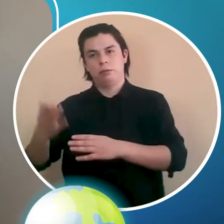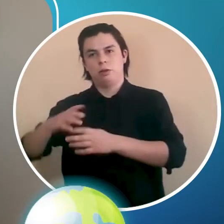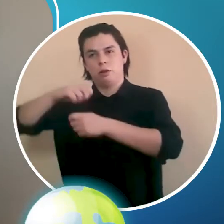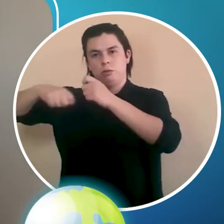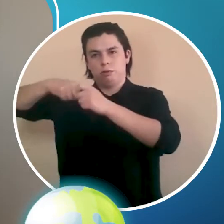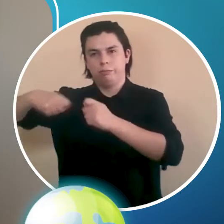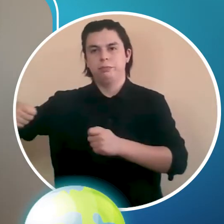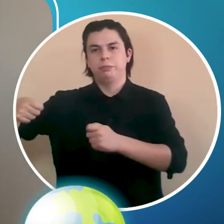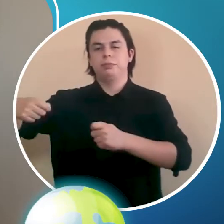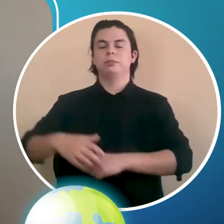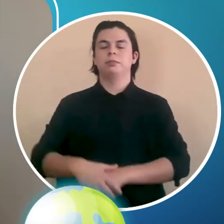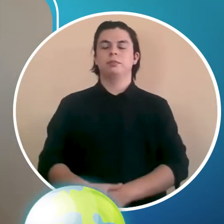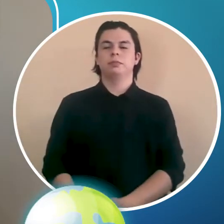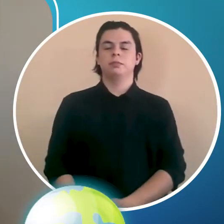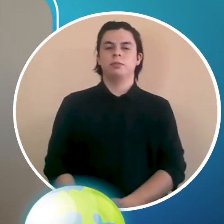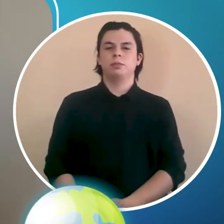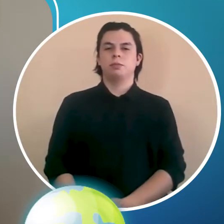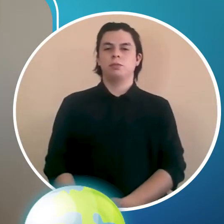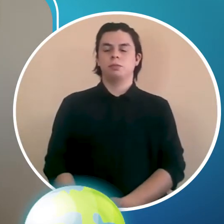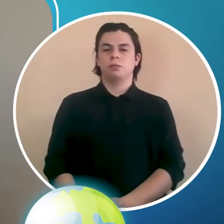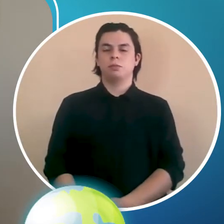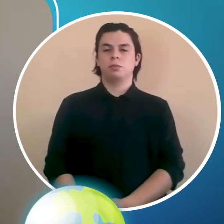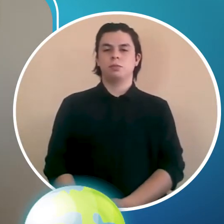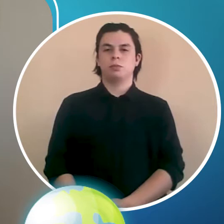Amarraré otro al otro extremo.